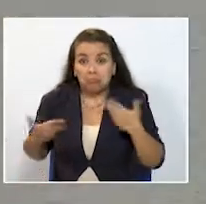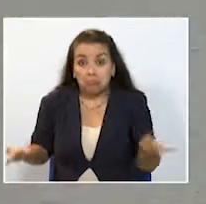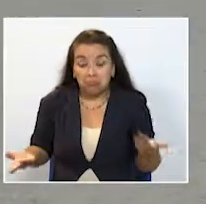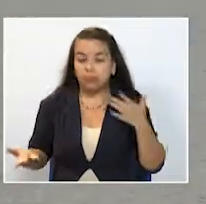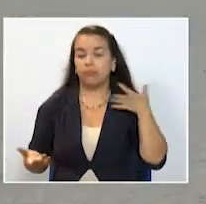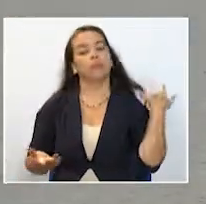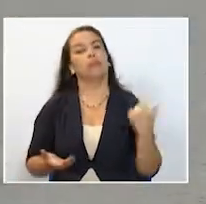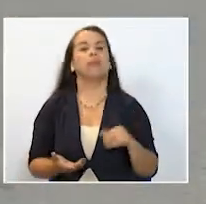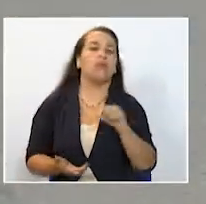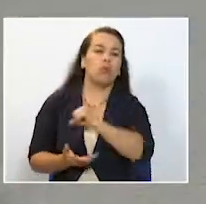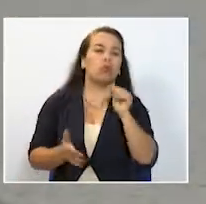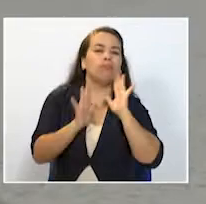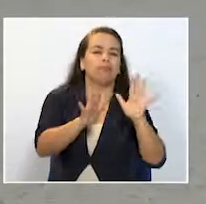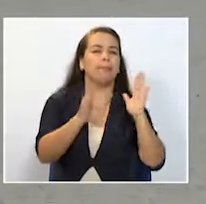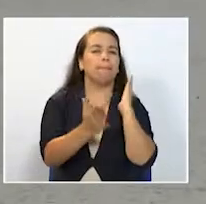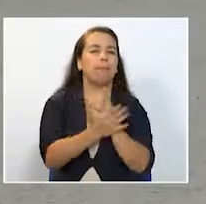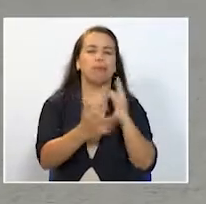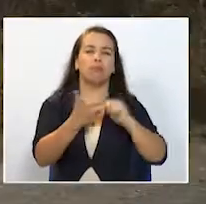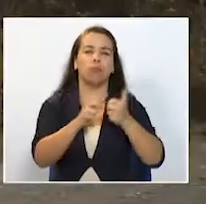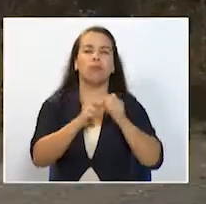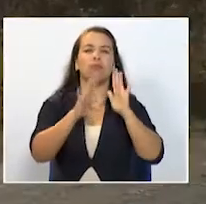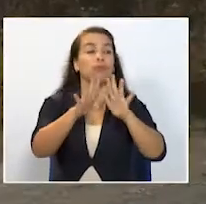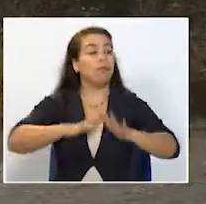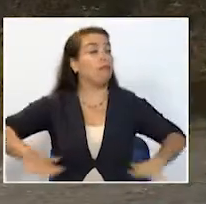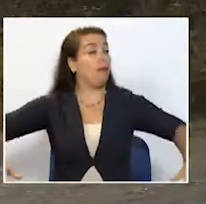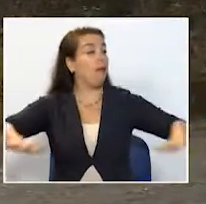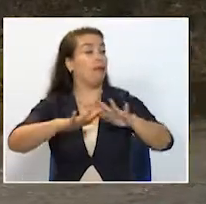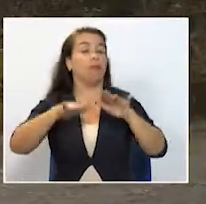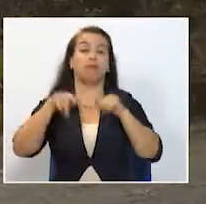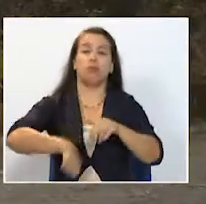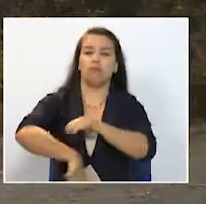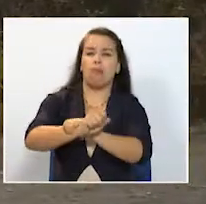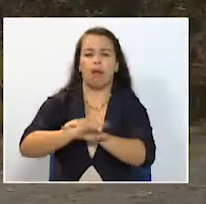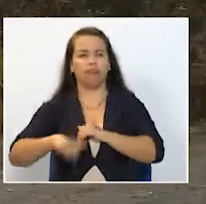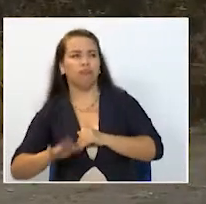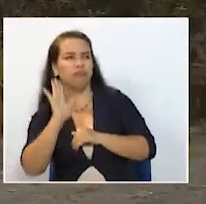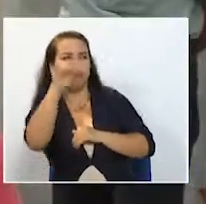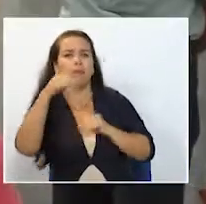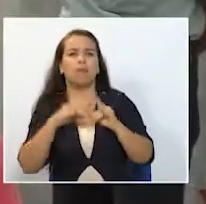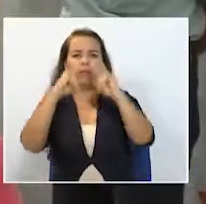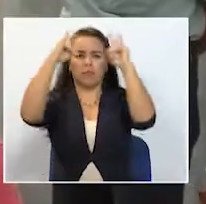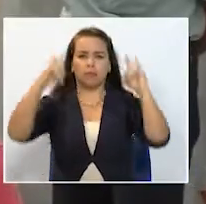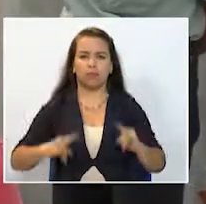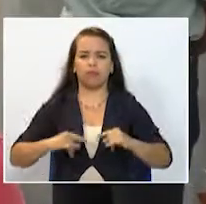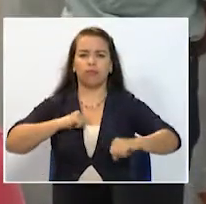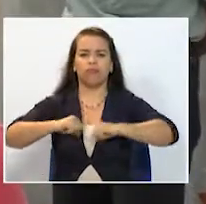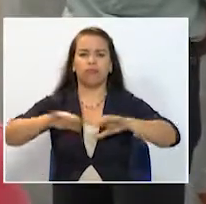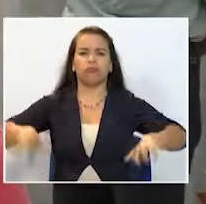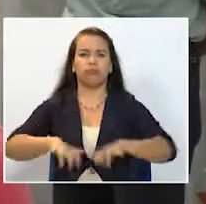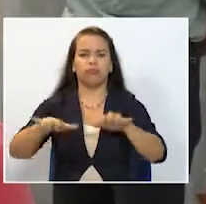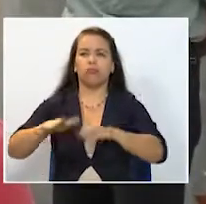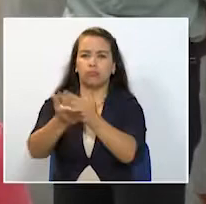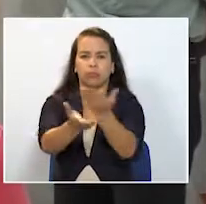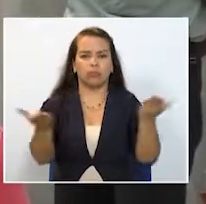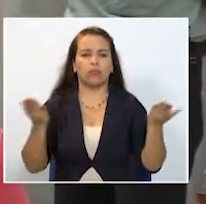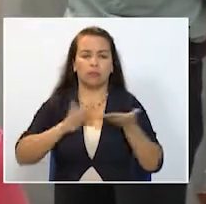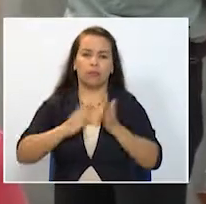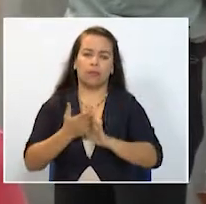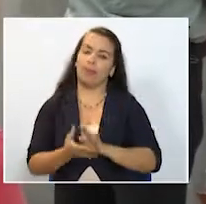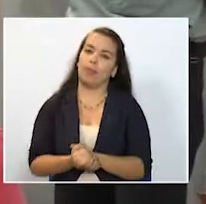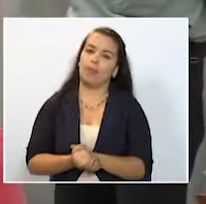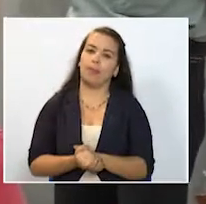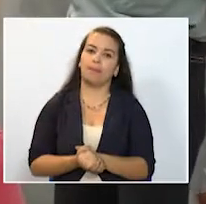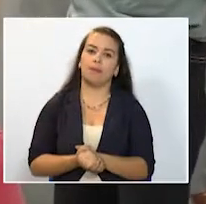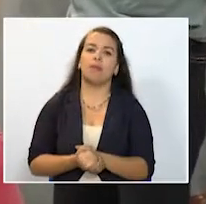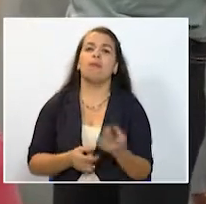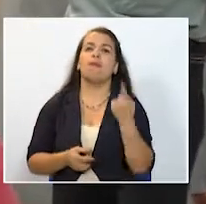Otro de los problemas es la falta de escenarios deportivos y la caseta de acción comunal Carecemos de una de una